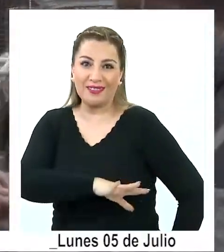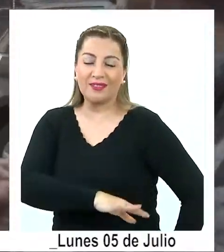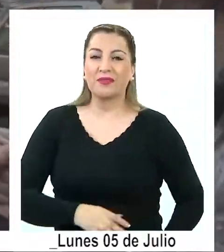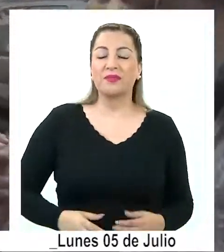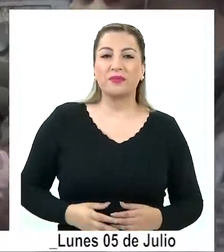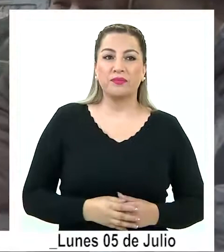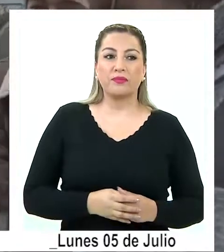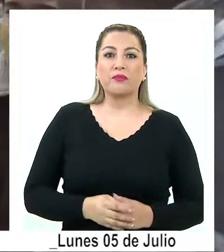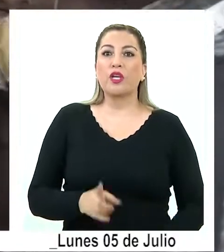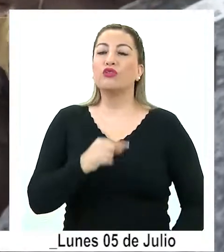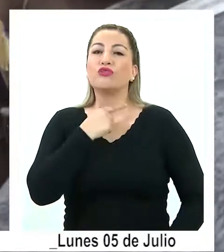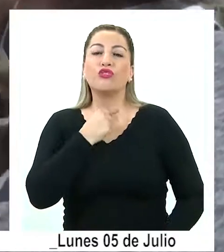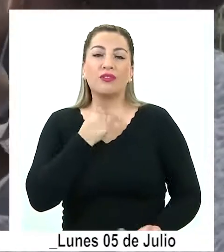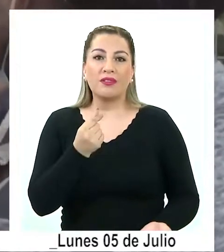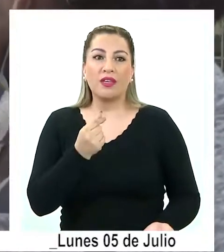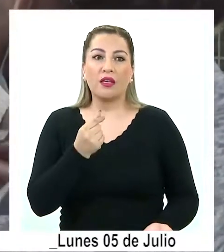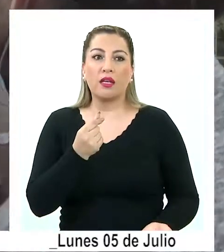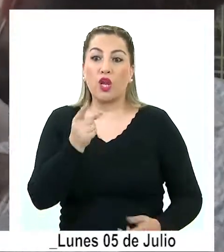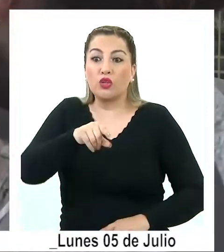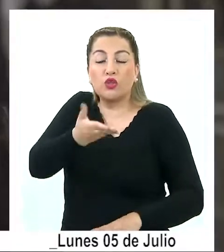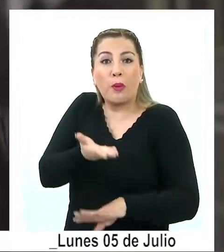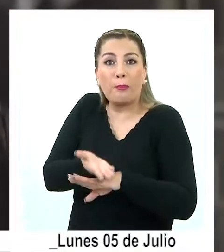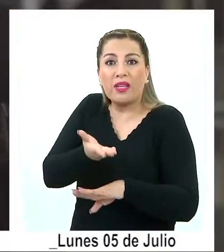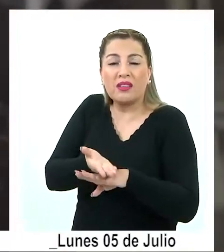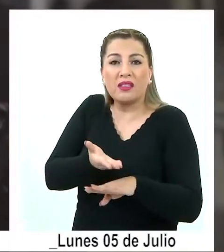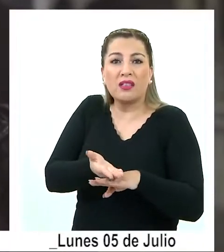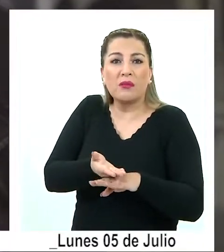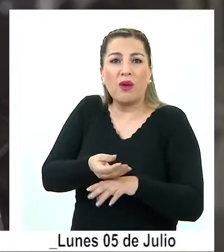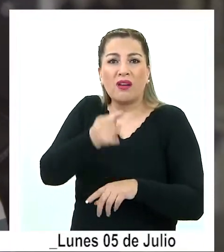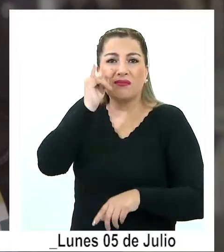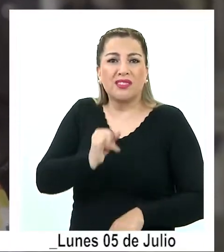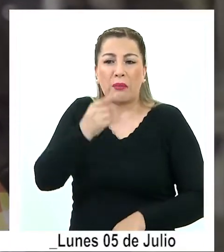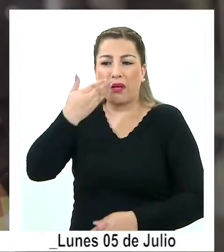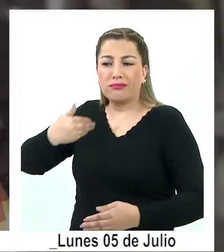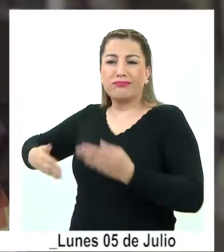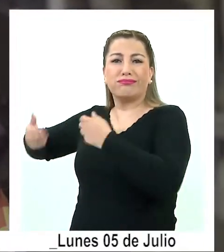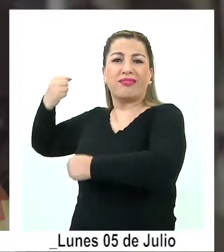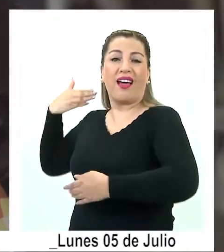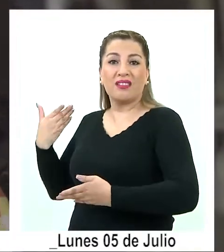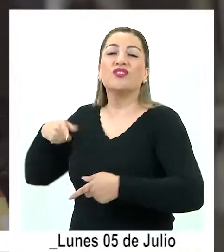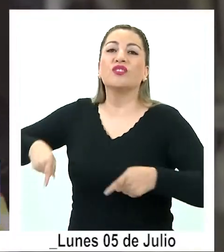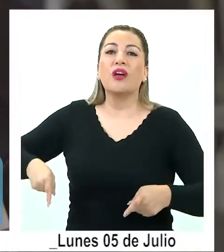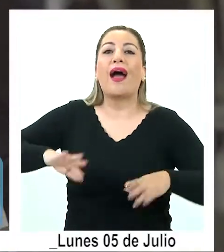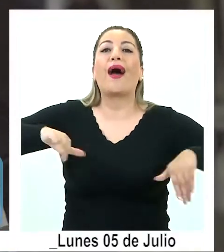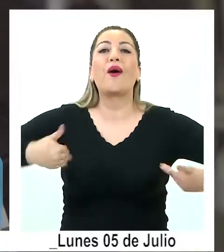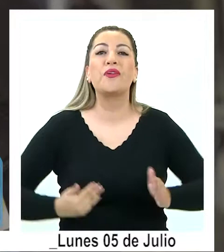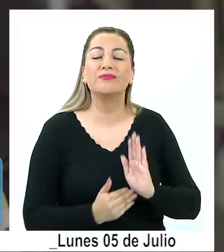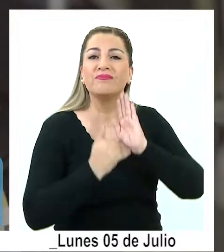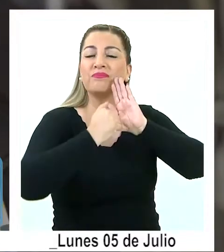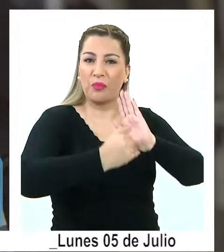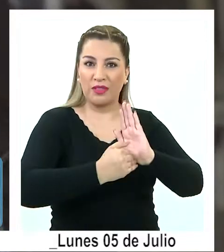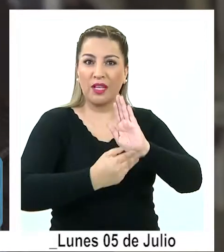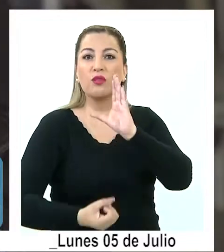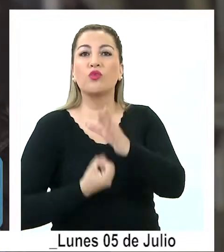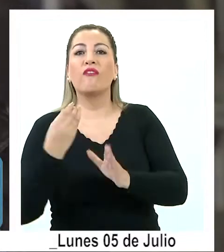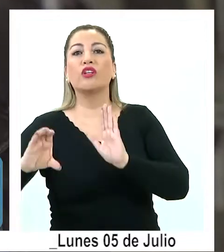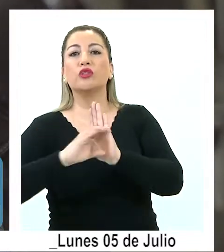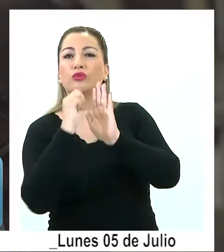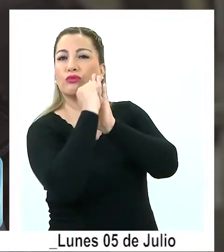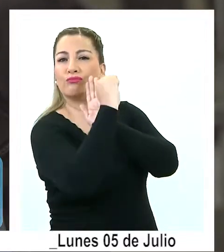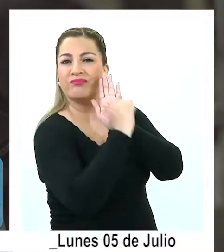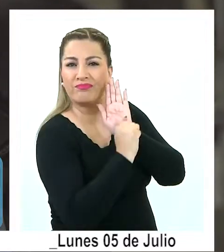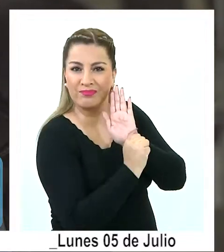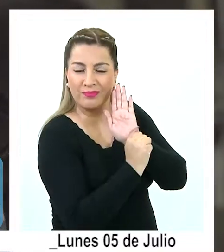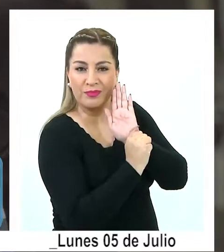chilenos. Queremos, digamos, que las demandas que hemos hecho a lo largo de todos estos años se reflejen en esta